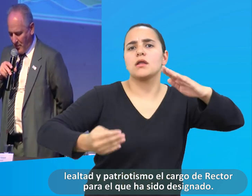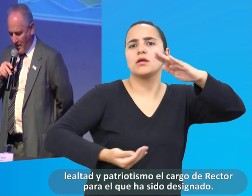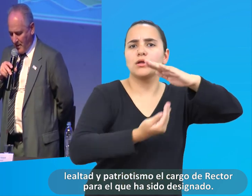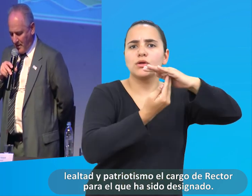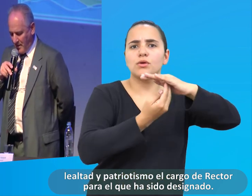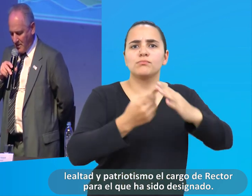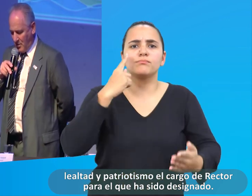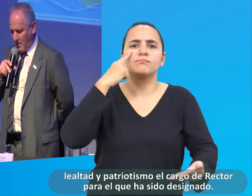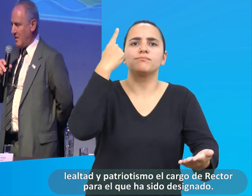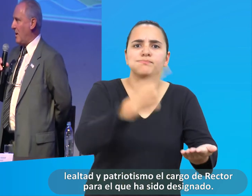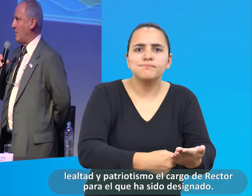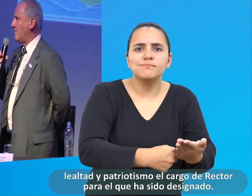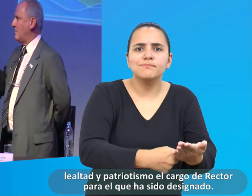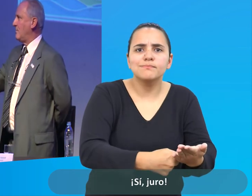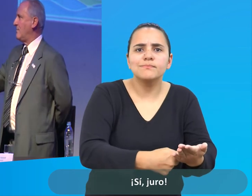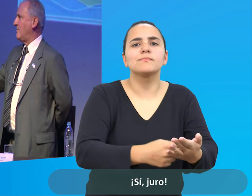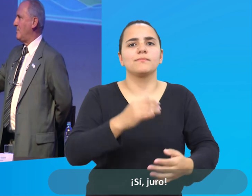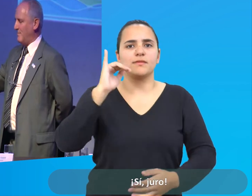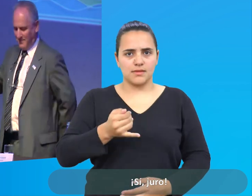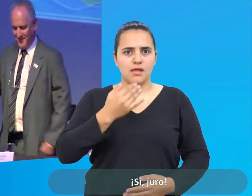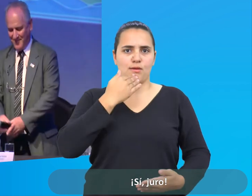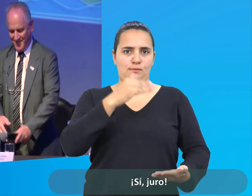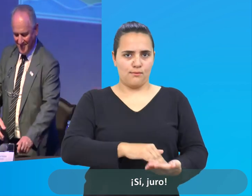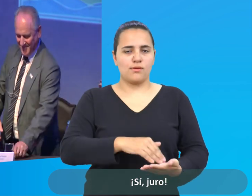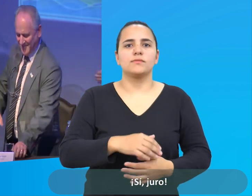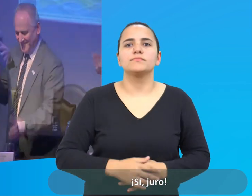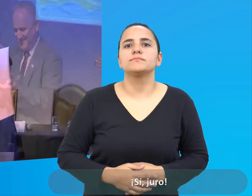para que ha sido designado. Sí, juro.